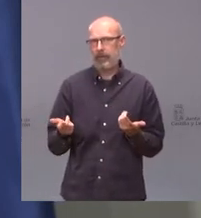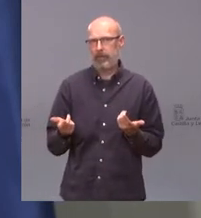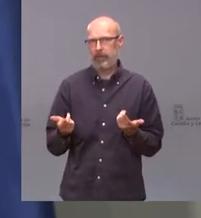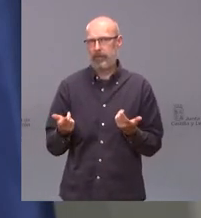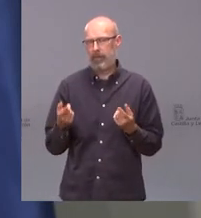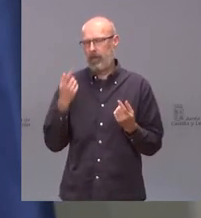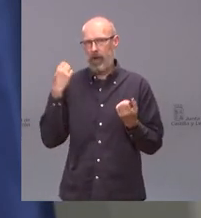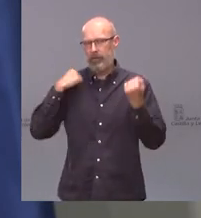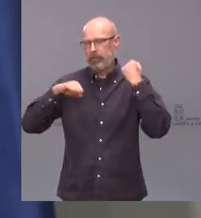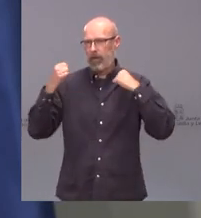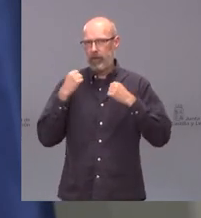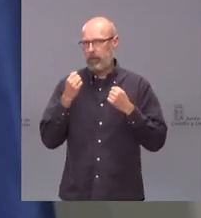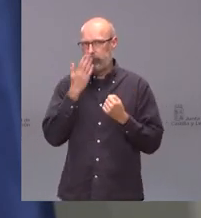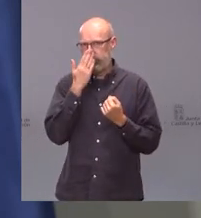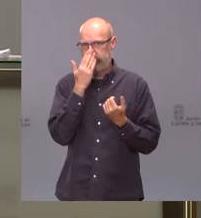democrática